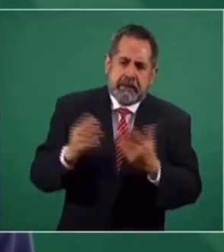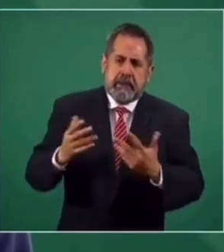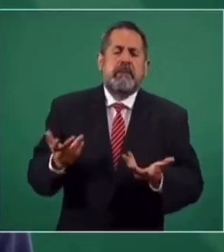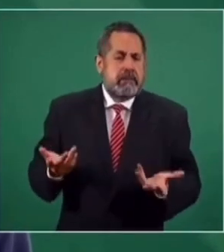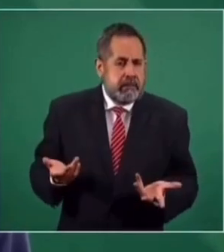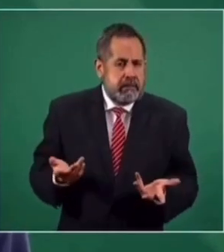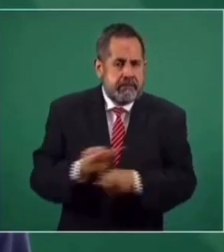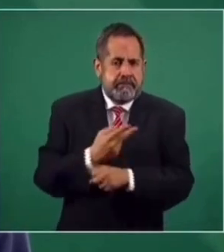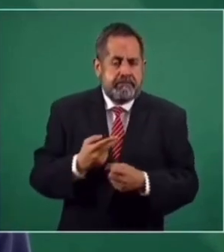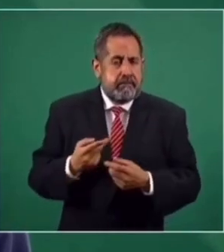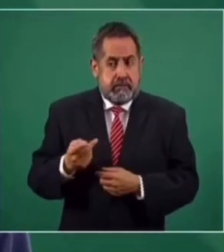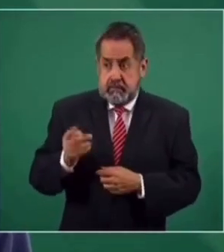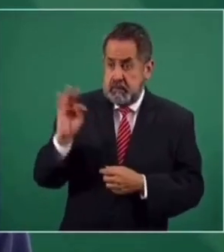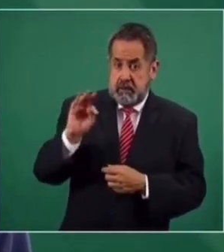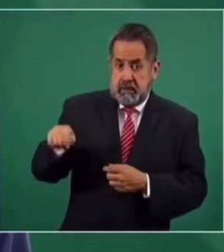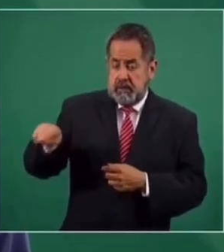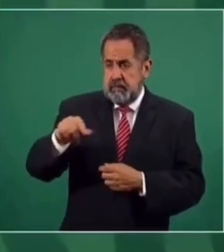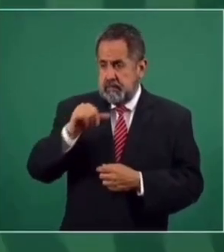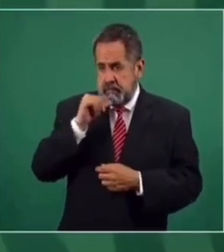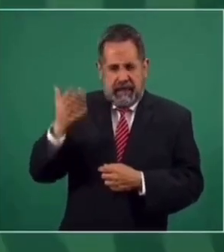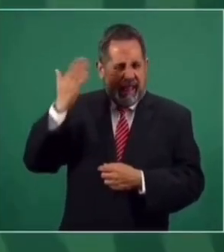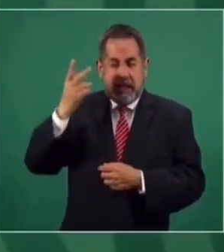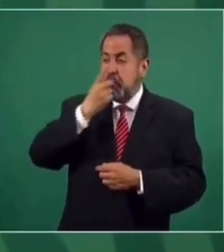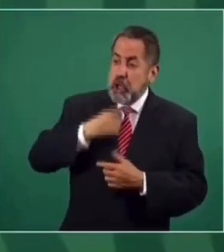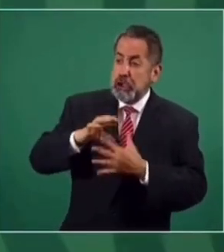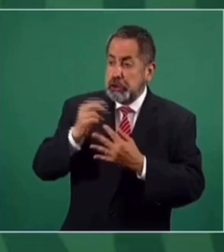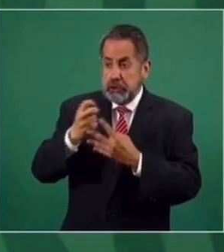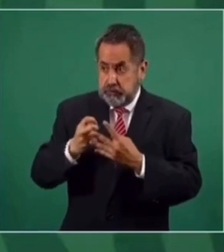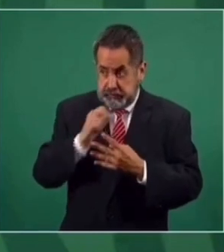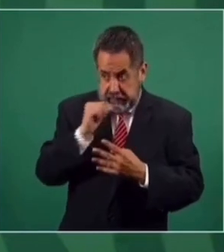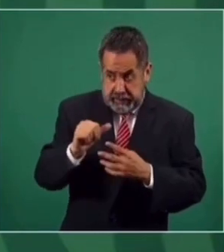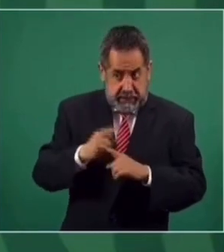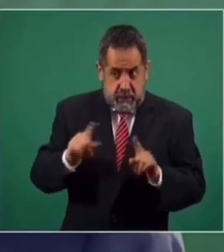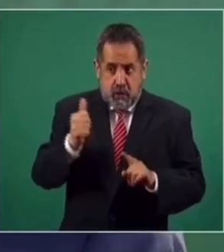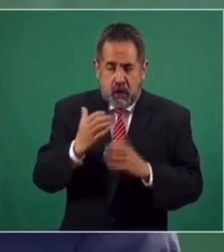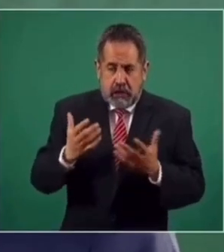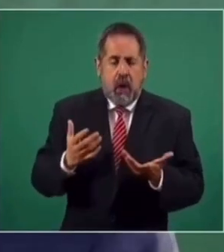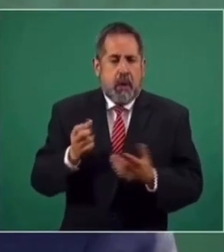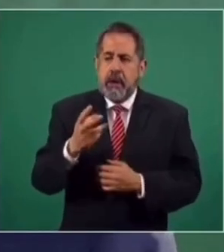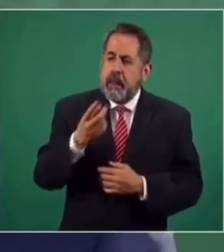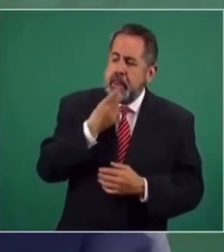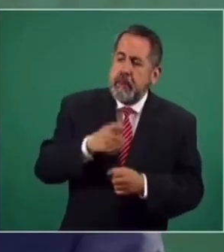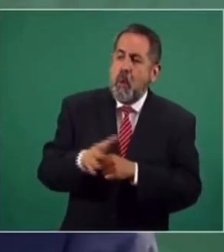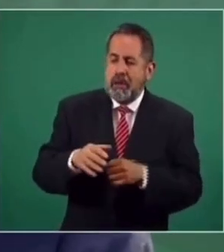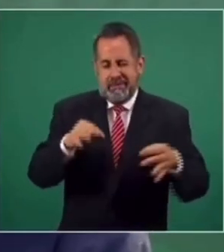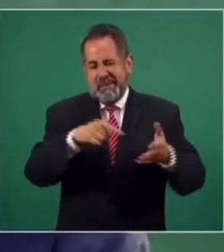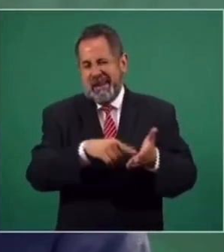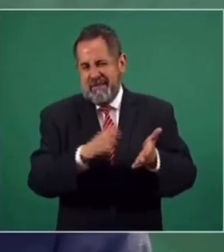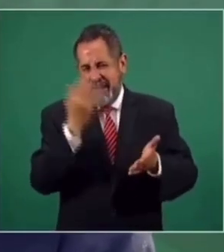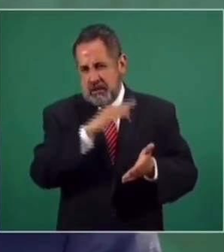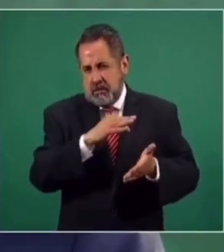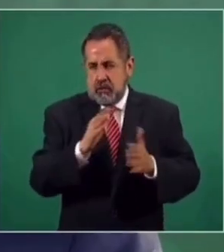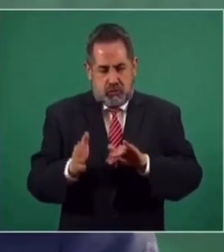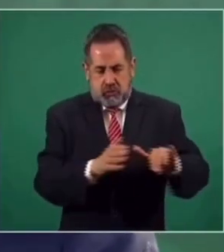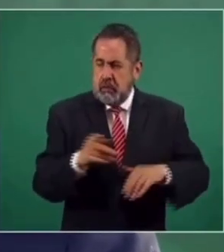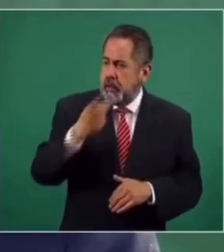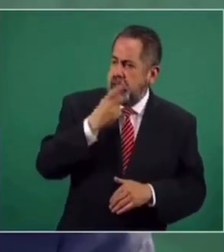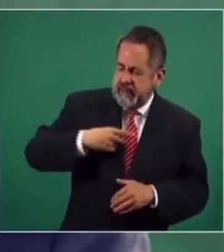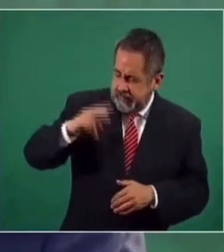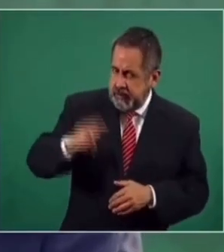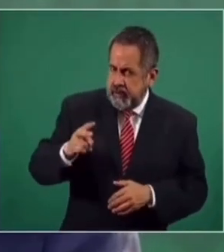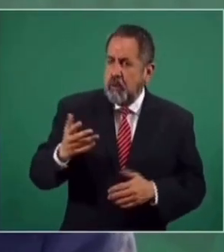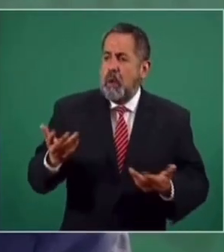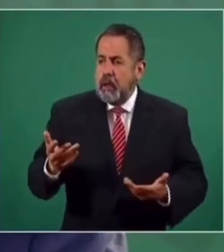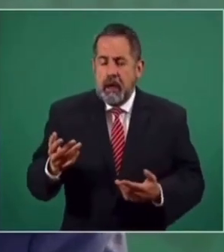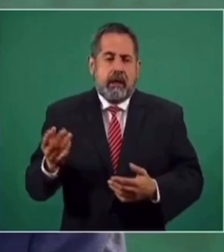lo que al principio sostuvieron, porque este documento es apócrifo, entonces que den